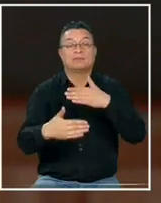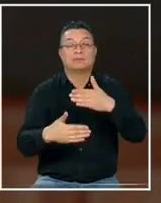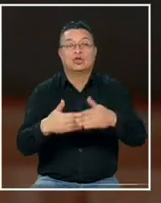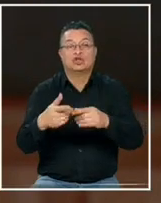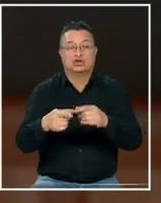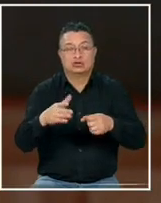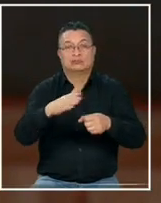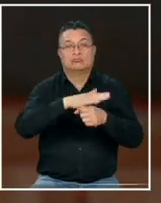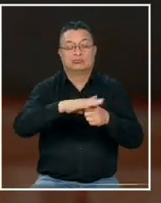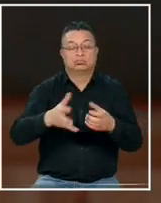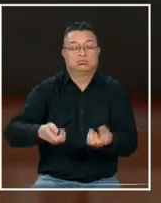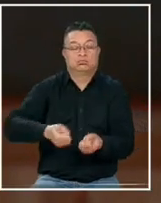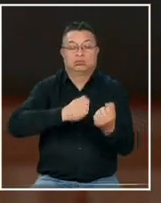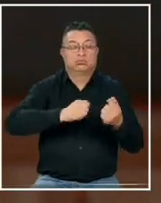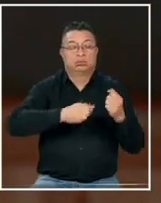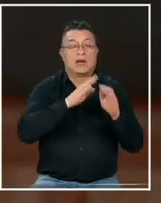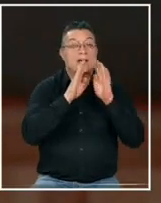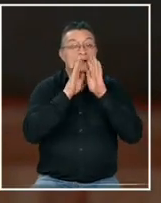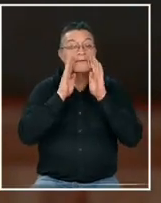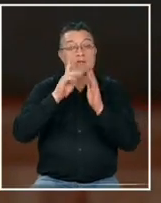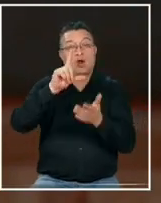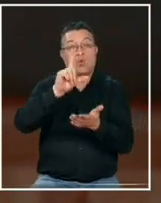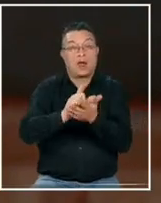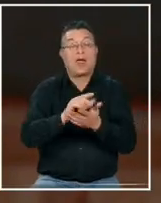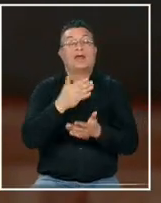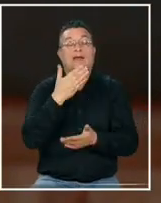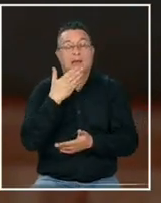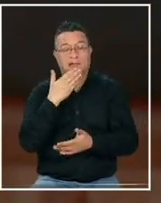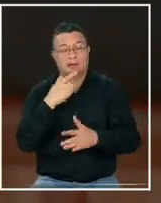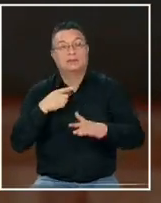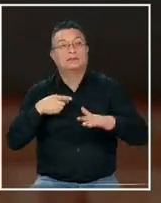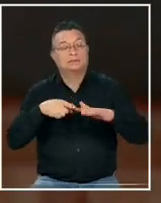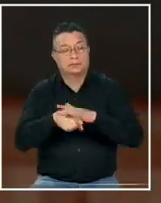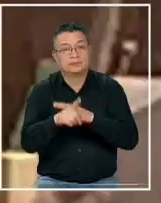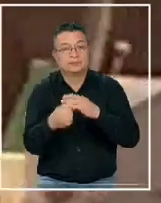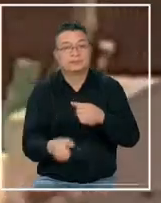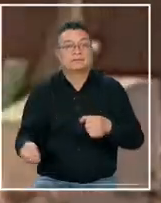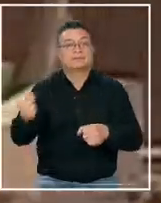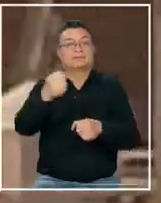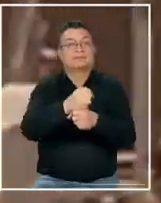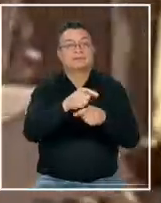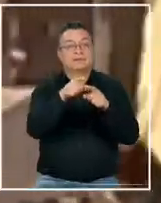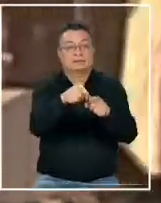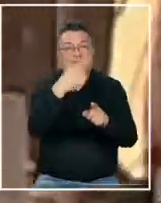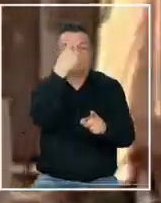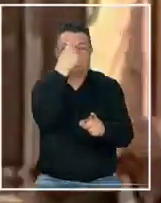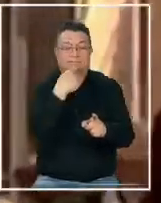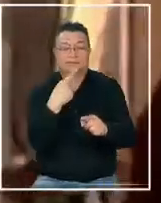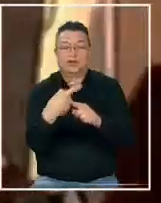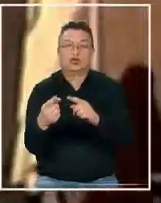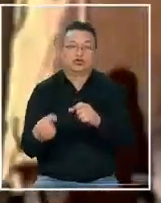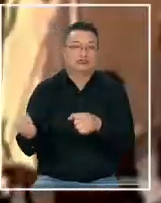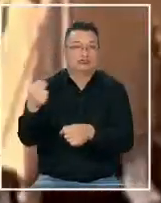remoción de escombro de limpieza del lugar y además de la intervención que va a reemplazar lo que estaba allí inicialmente.